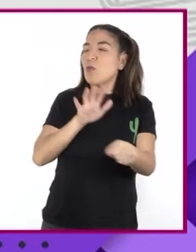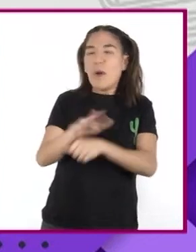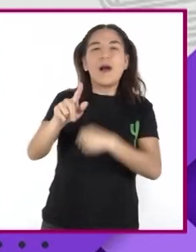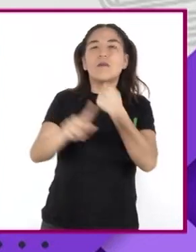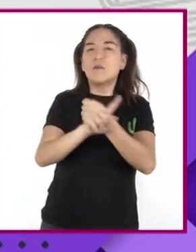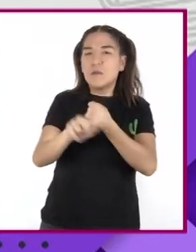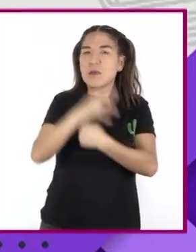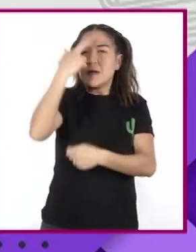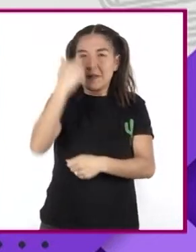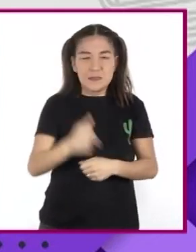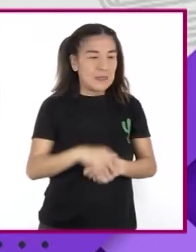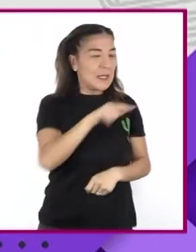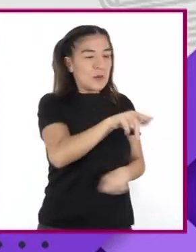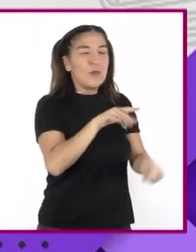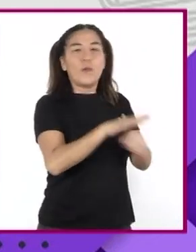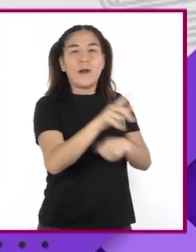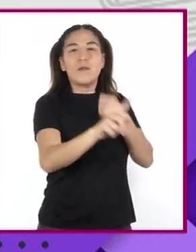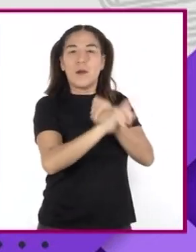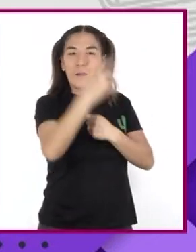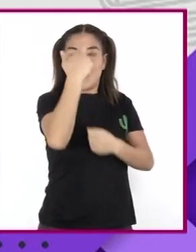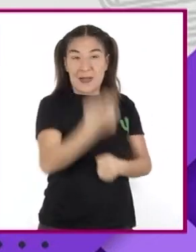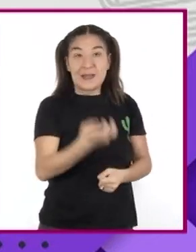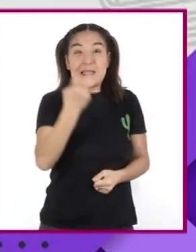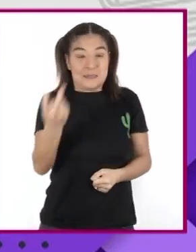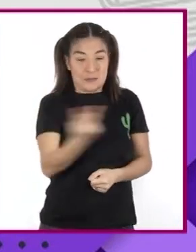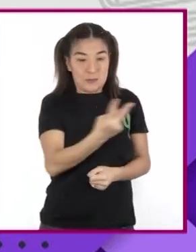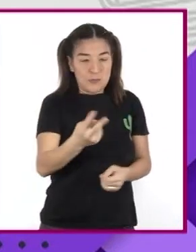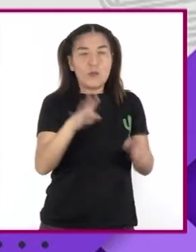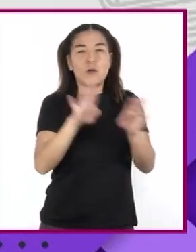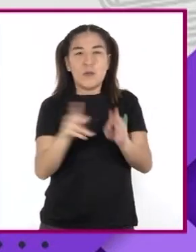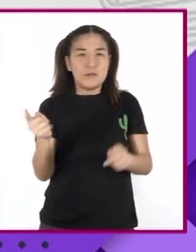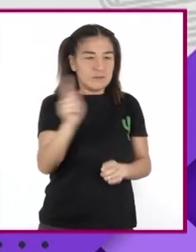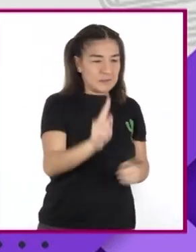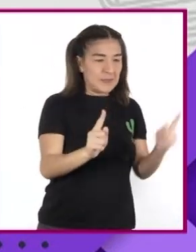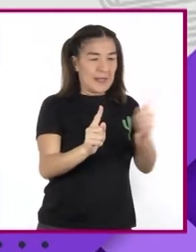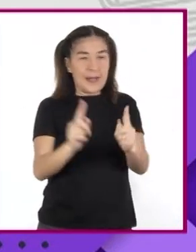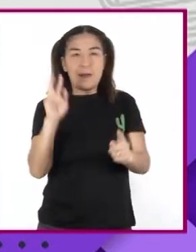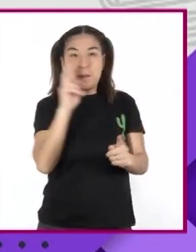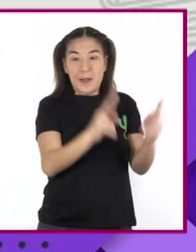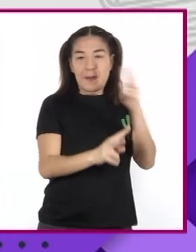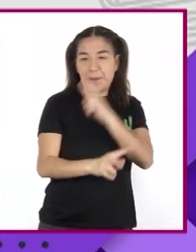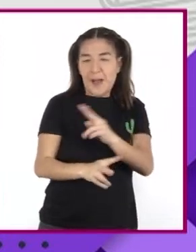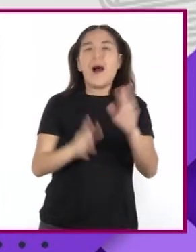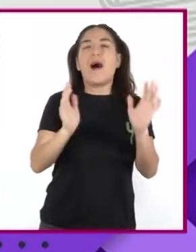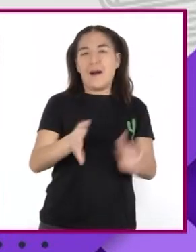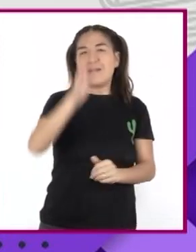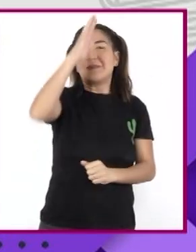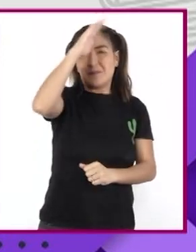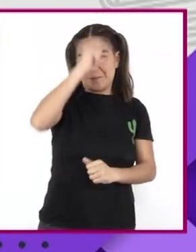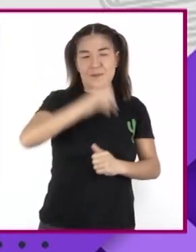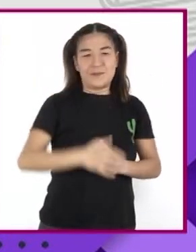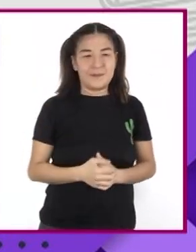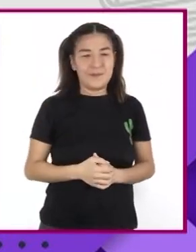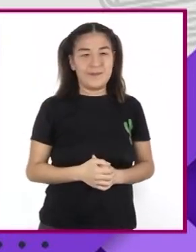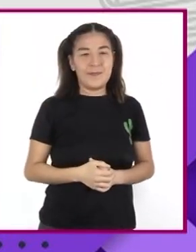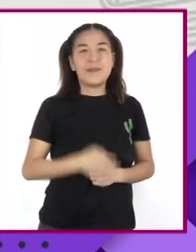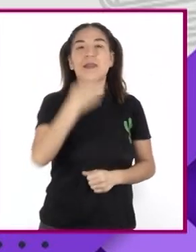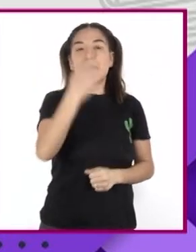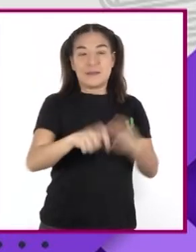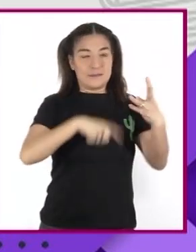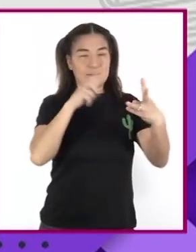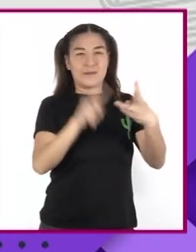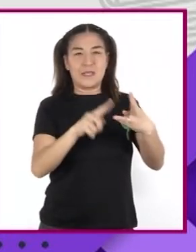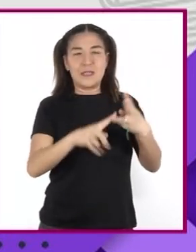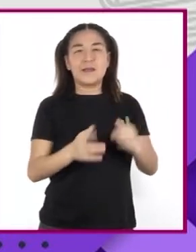conflicto Y se favorece Que las personas Se escuchen Entre sí Tercero Se identifican